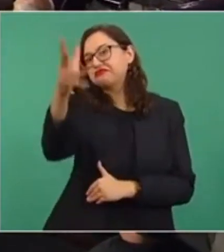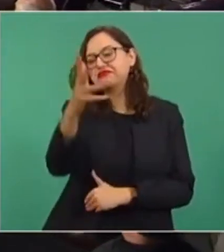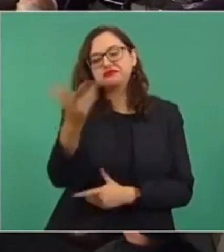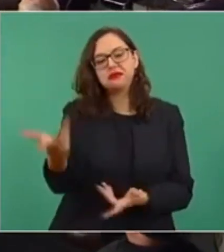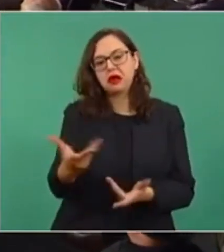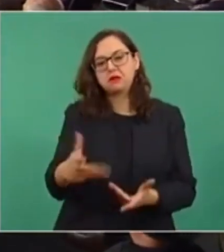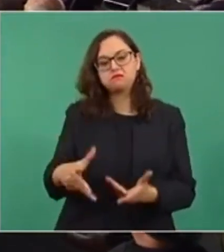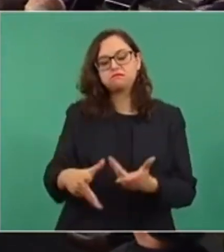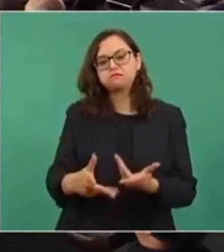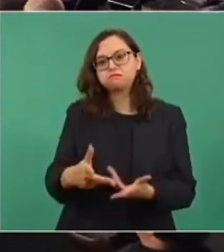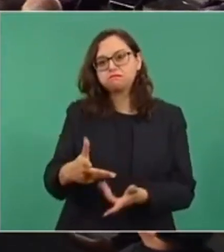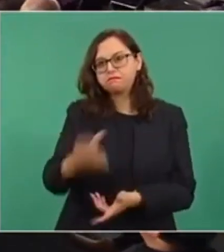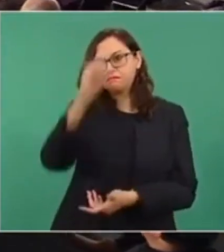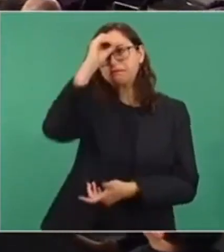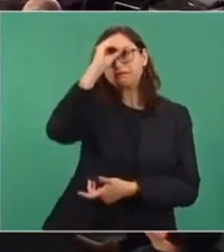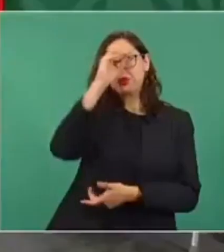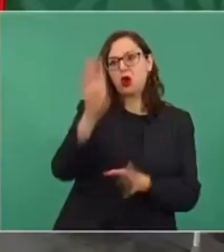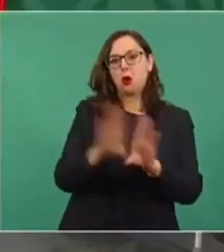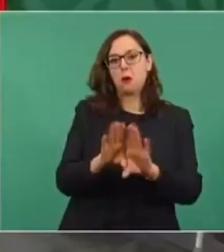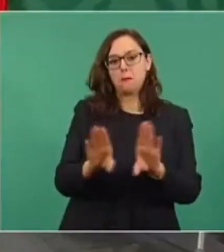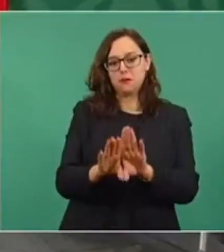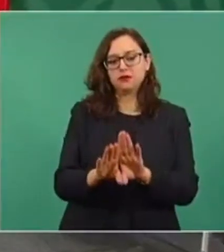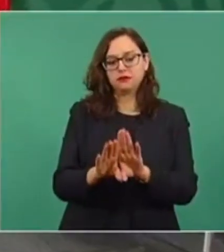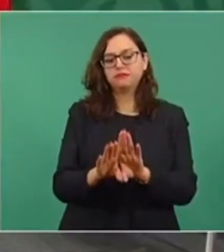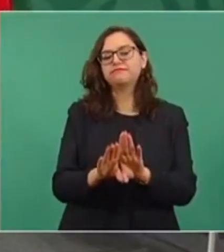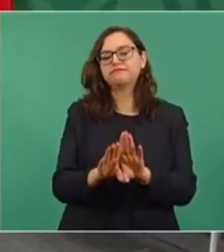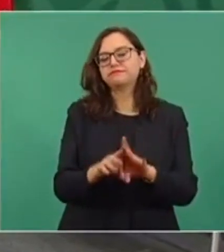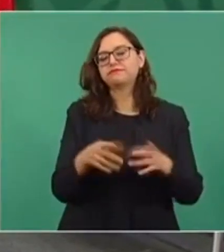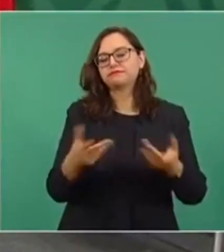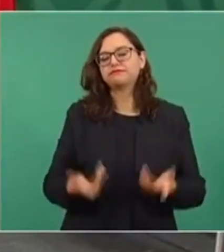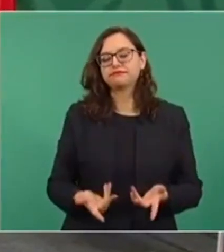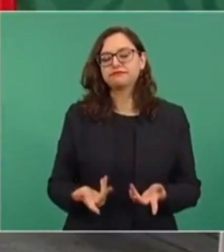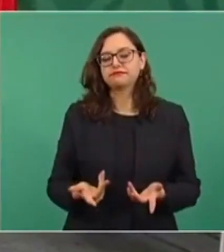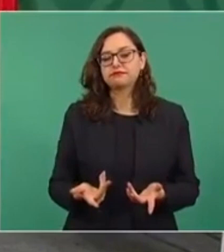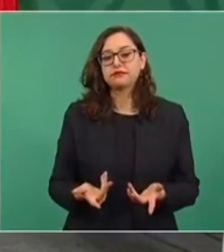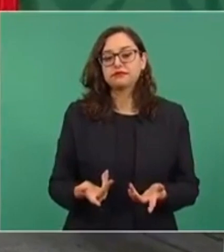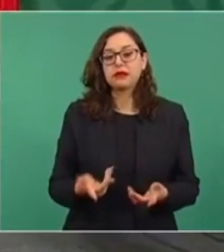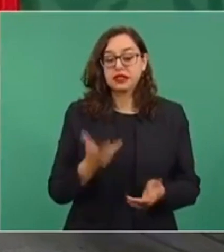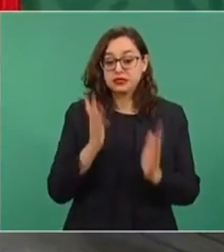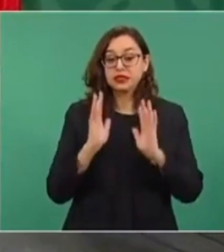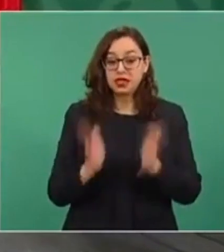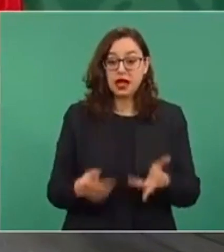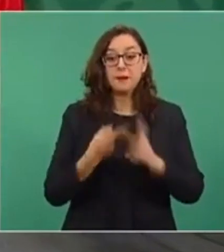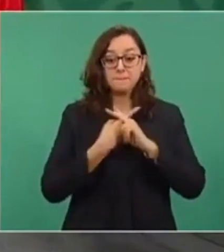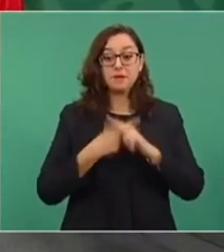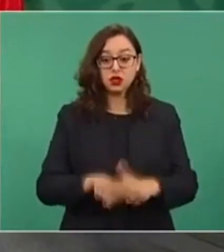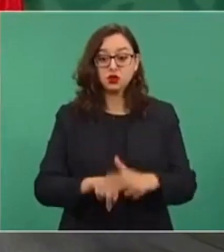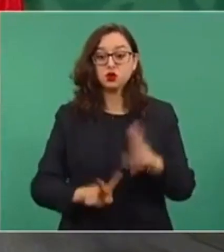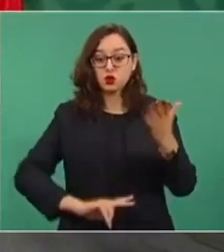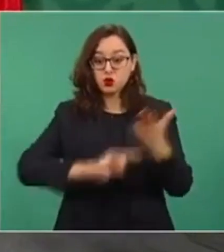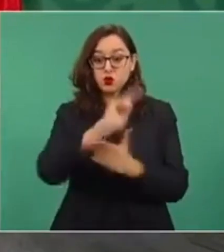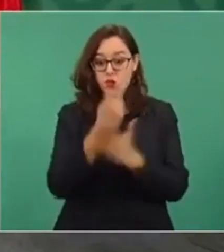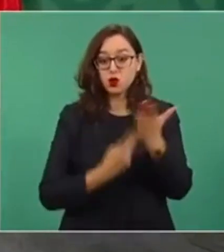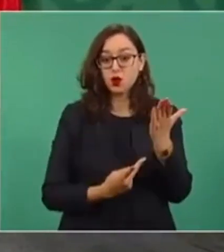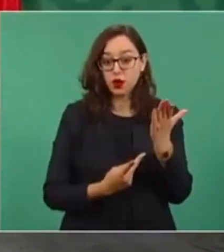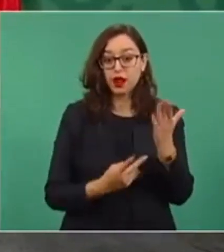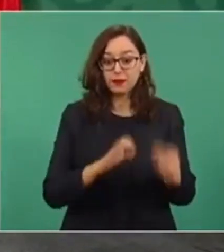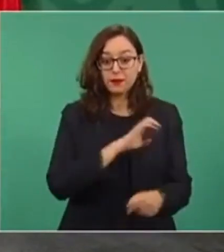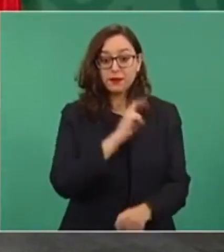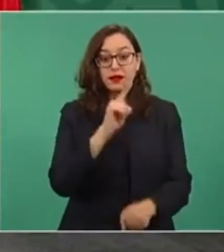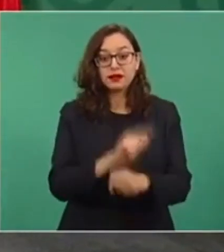Estamos llevando a cabo un programa para conservar